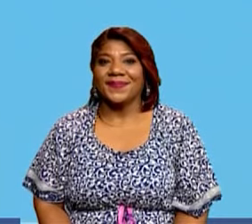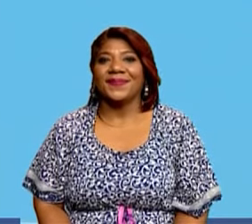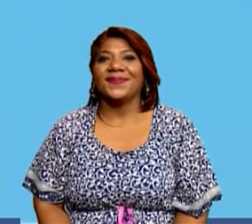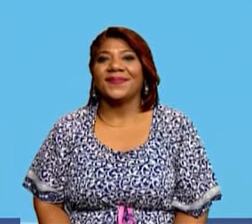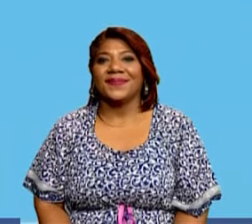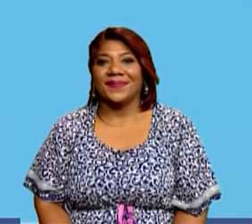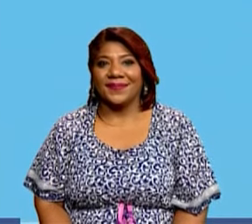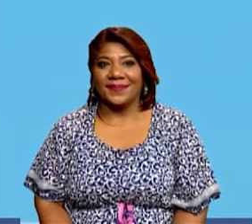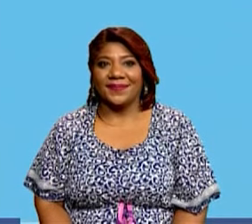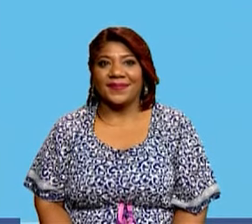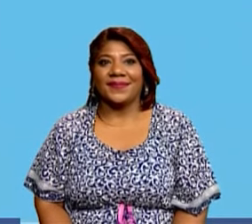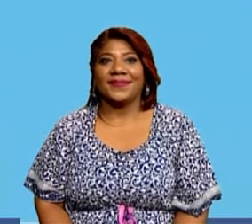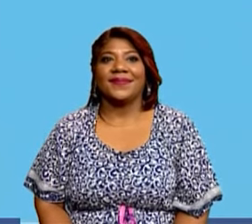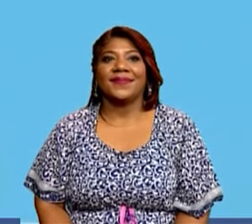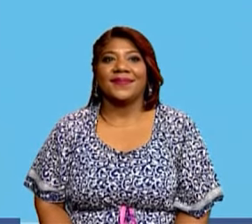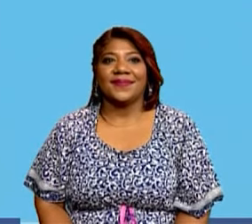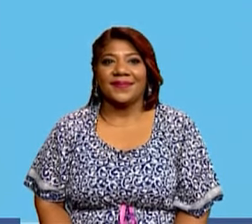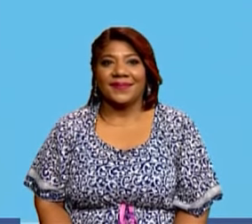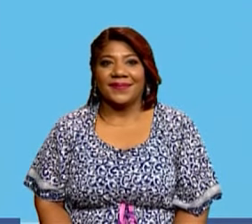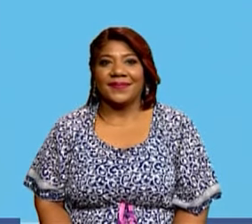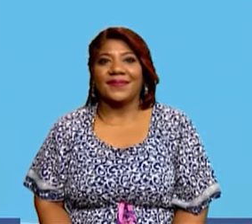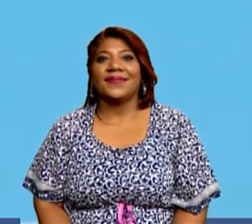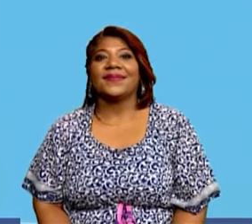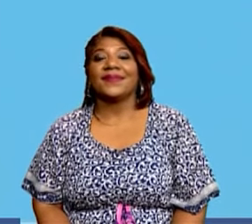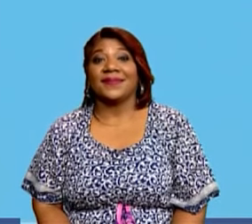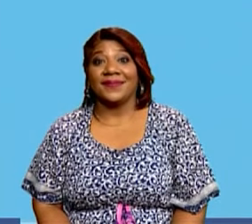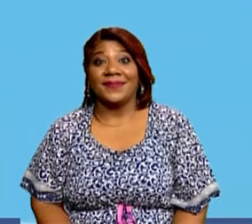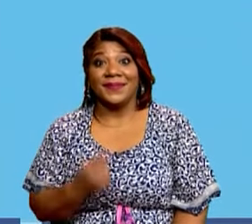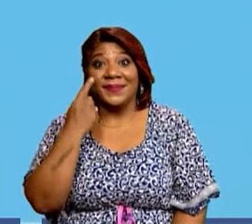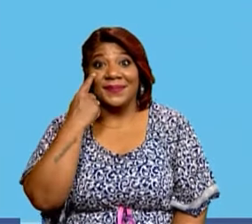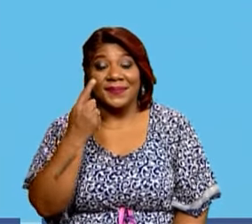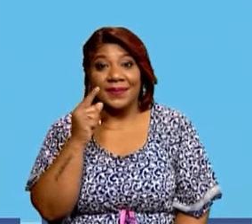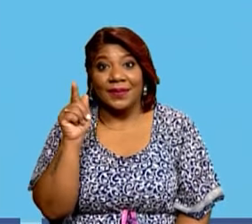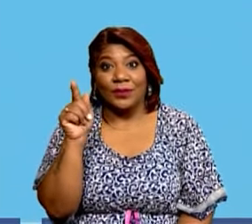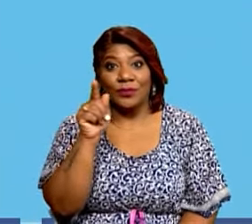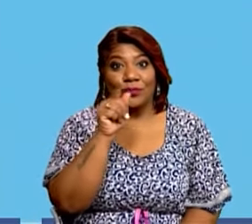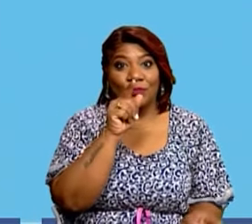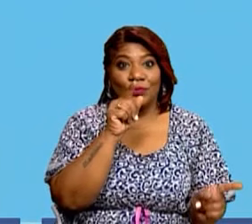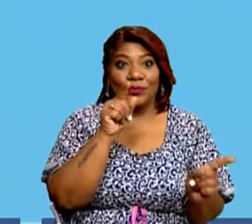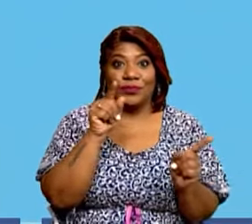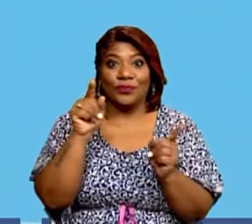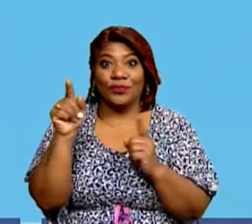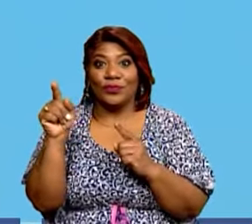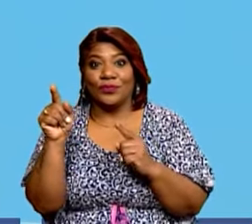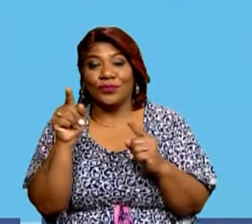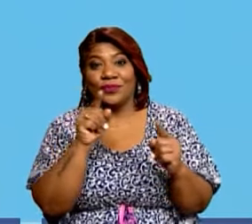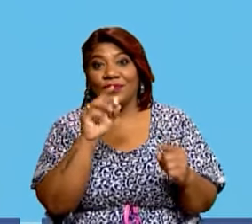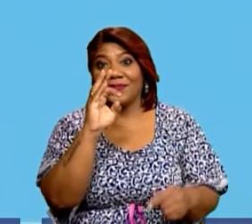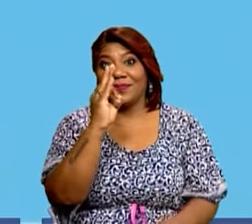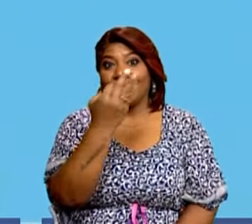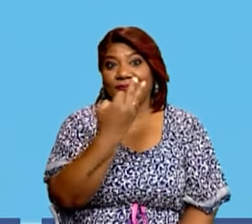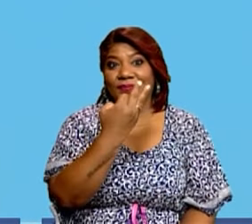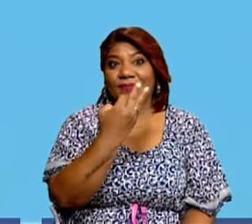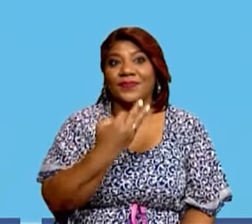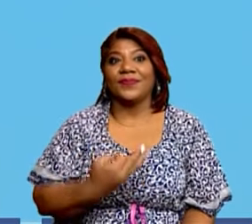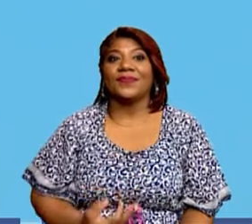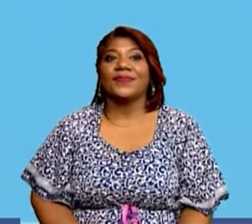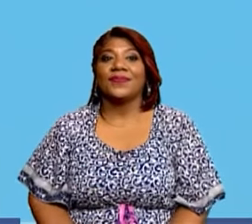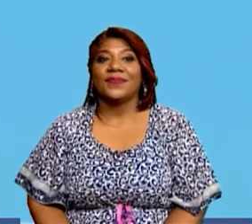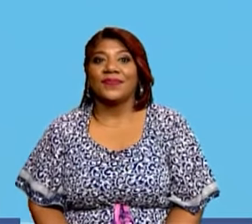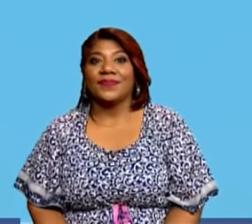continuar buscando la forma. Siempre observando y a ver qué nos va a dar la imagen final.